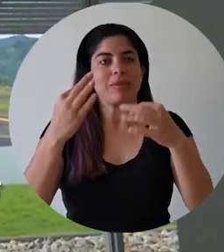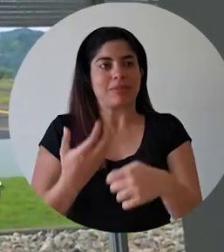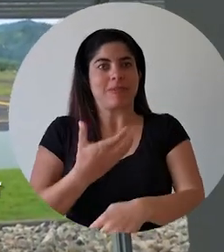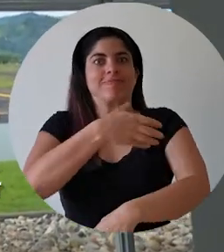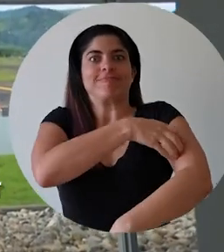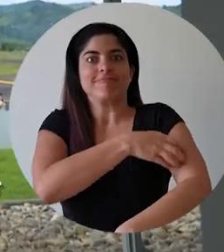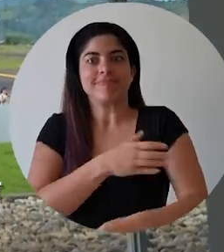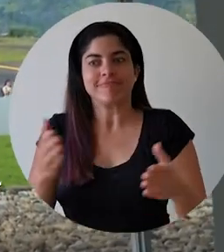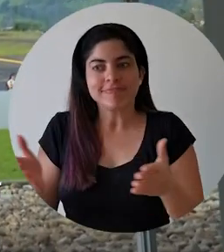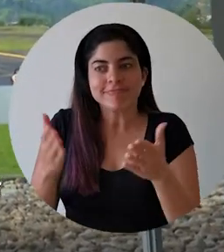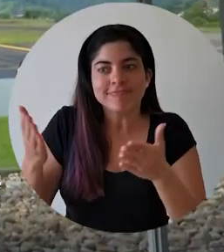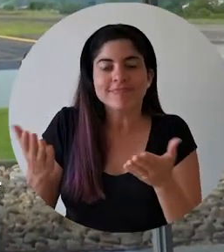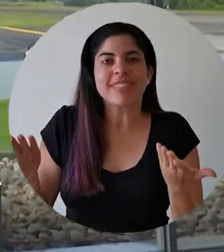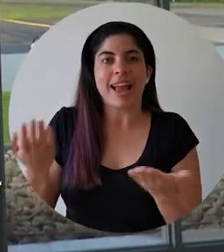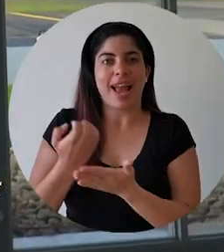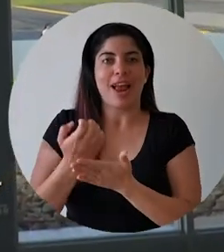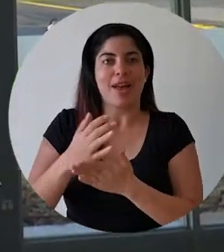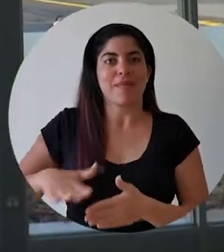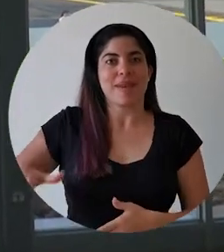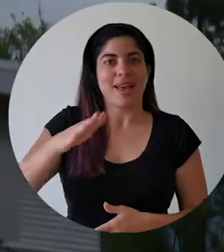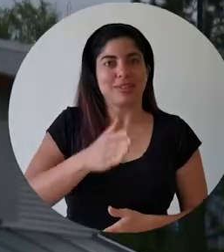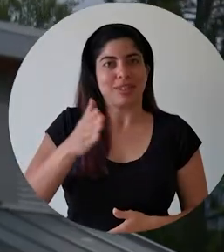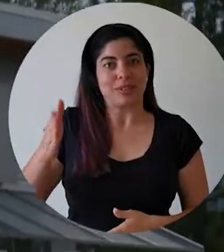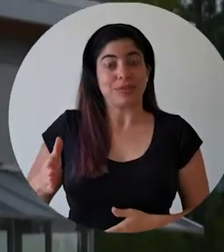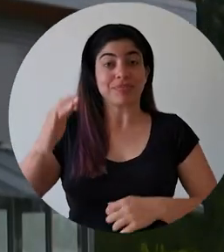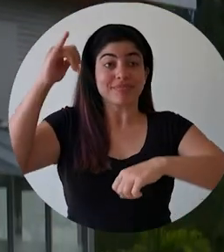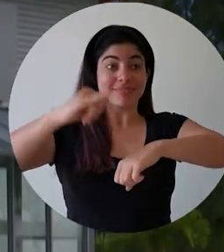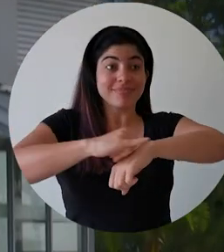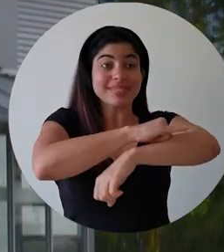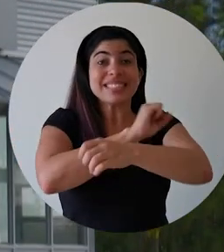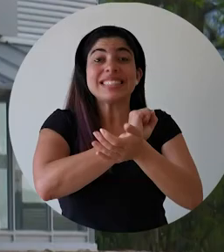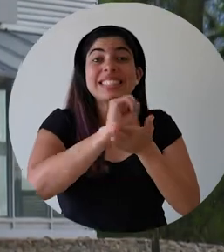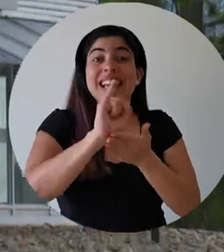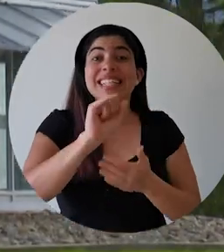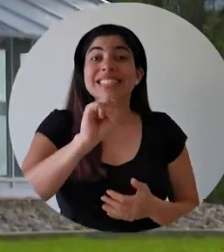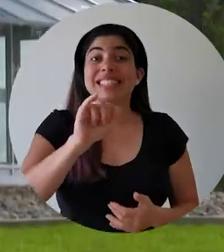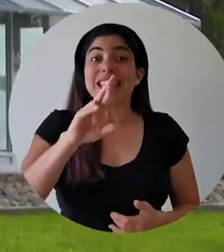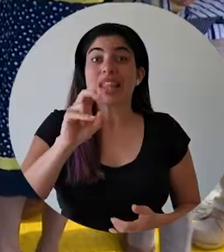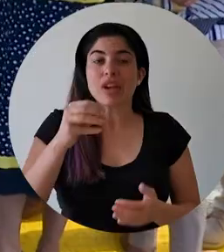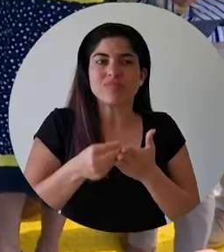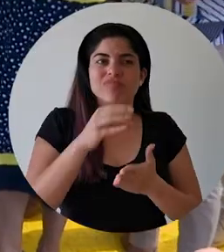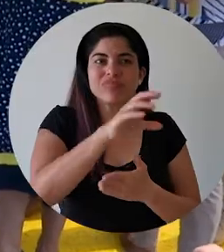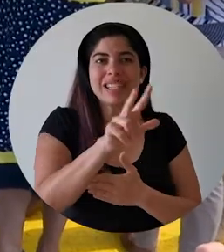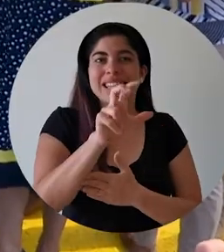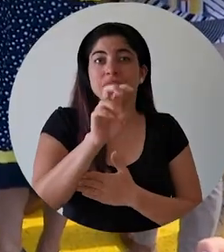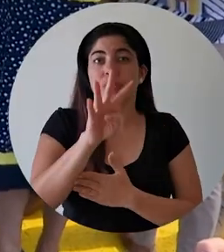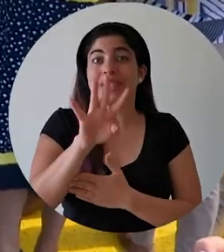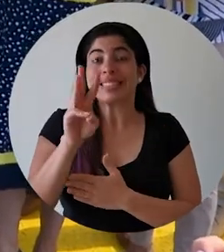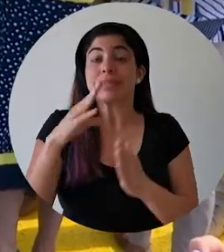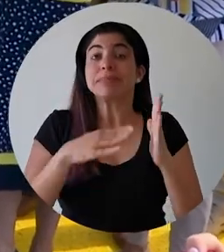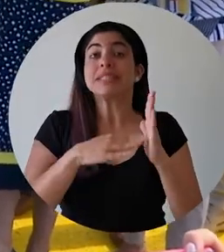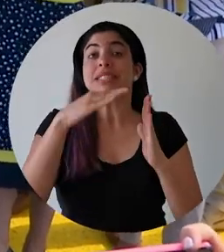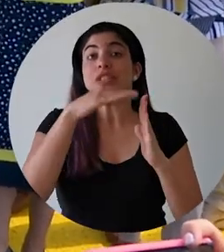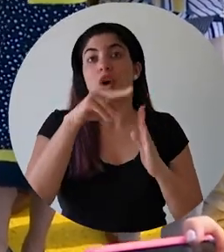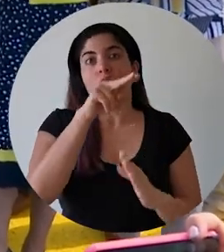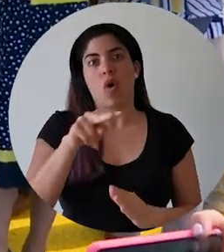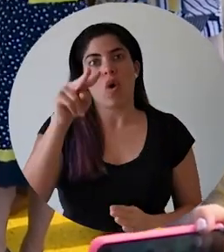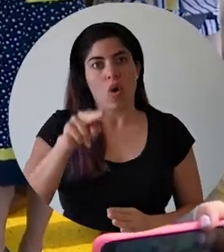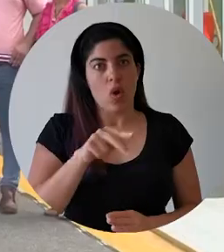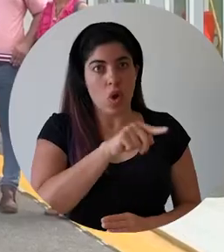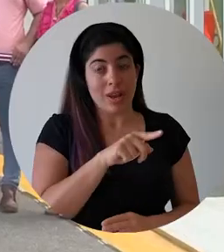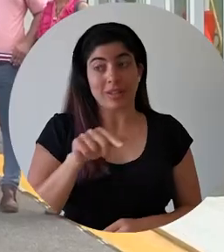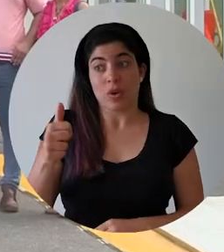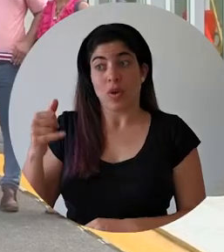y la reactivación económica de la zona sur. En el aeródromo de San Isidro se invirtieron 346 millones de